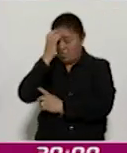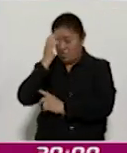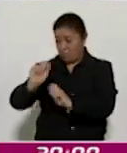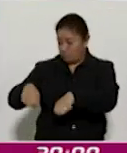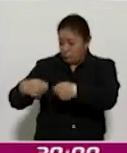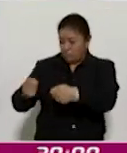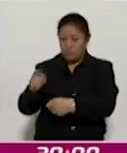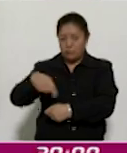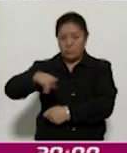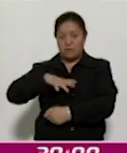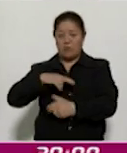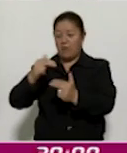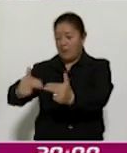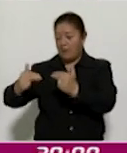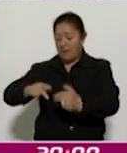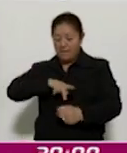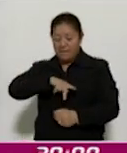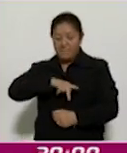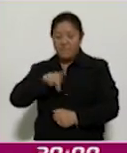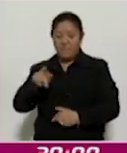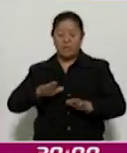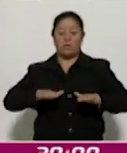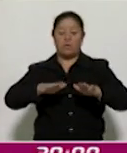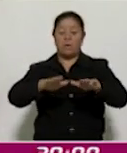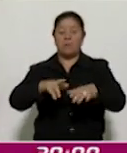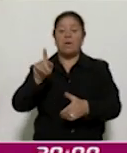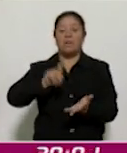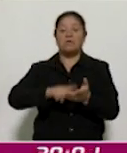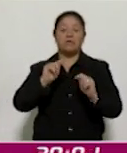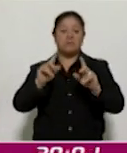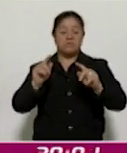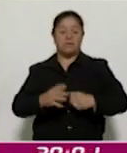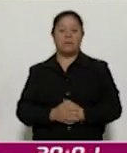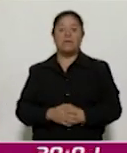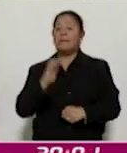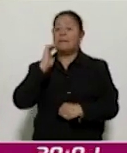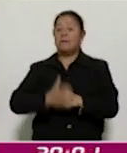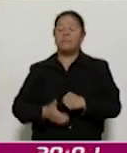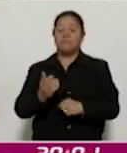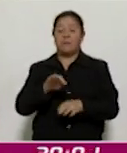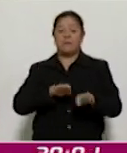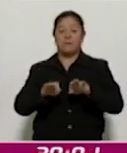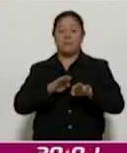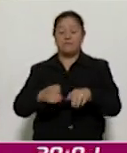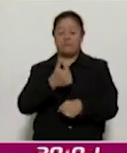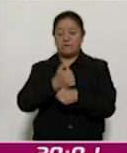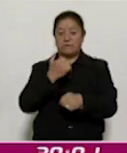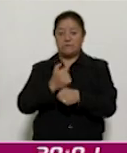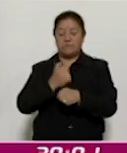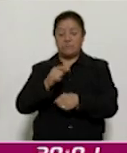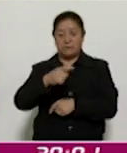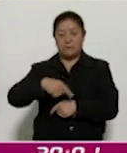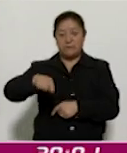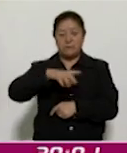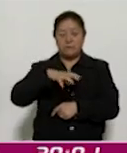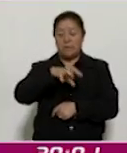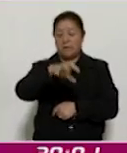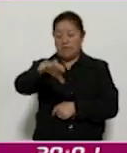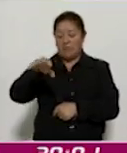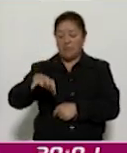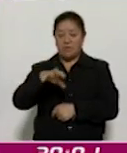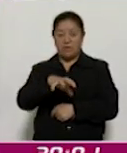guardianes del patrimonio artesanal textil de la entidad. Culminan los trabajos de la sexta edición de la Red Nacional Metropolitana en Tlaxcala.